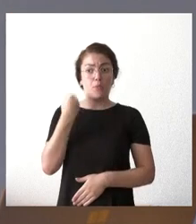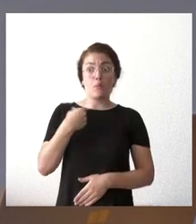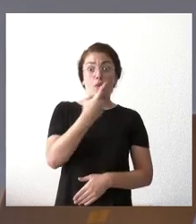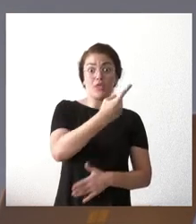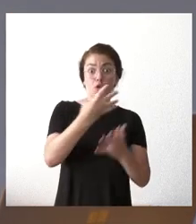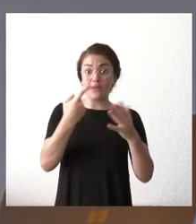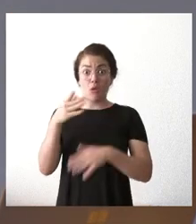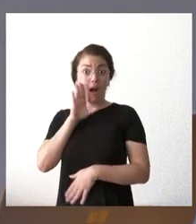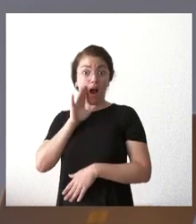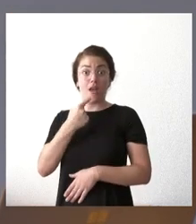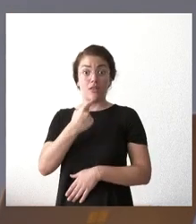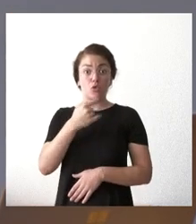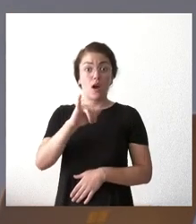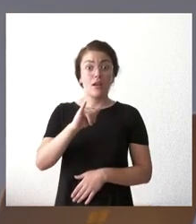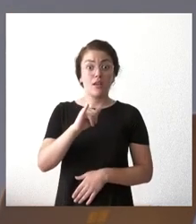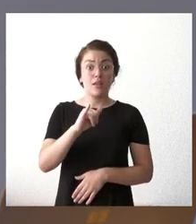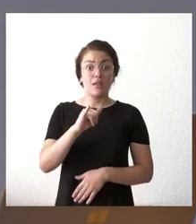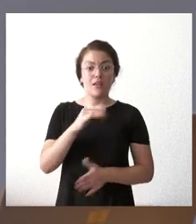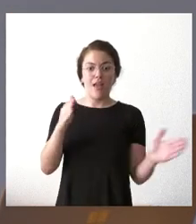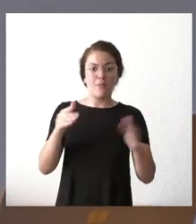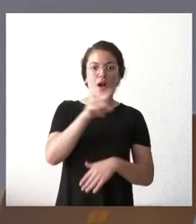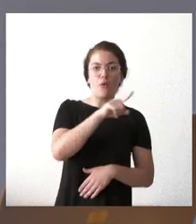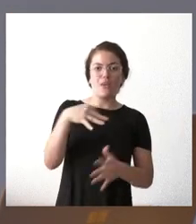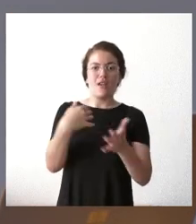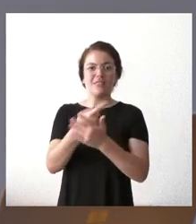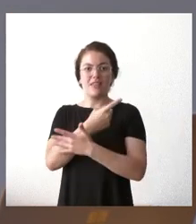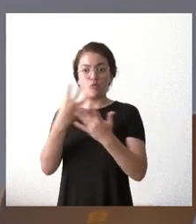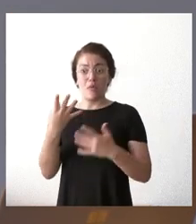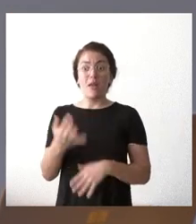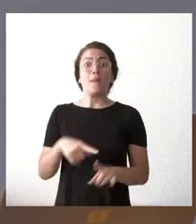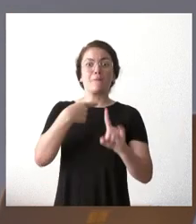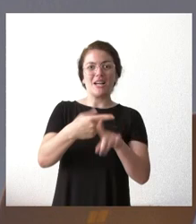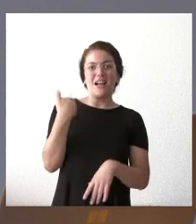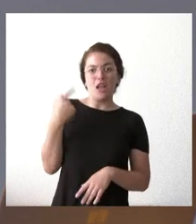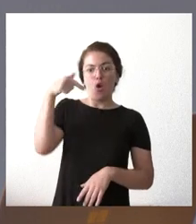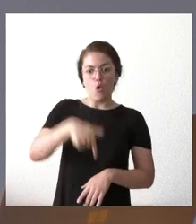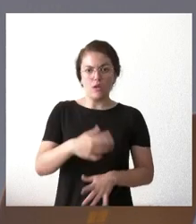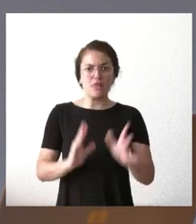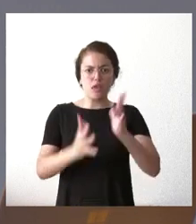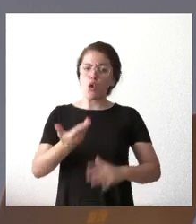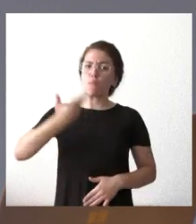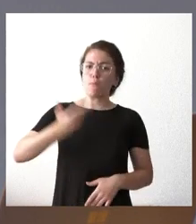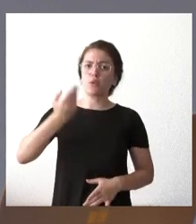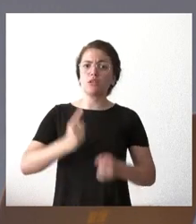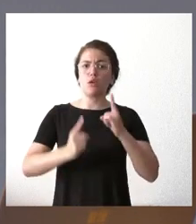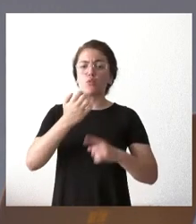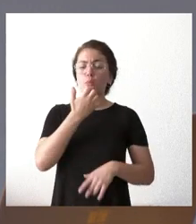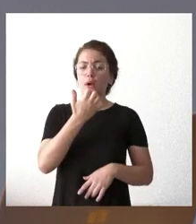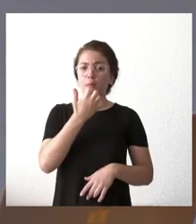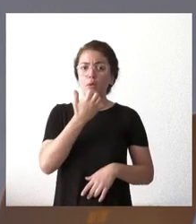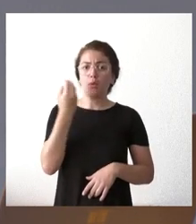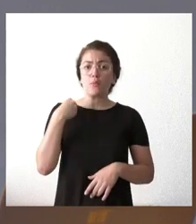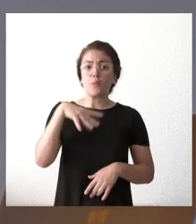incendios, en estos del día 11 al día 19, más los de ayer y hoy, ha habido incendios muy importantes, como es el incendio de